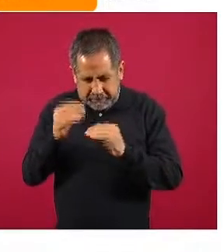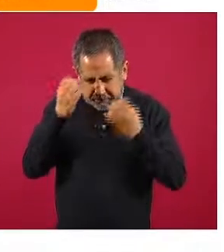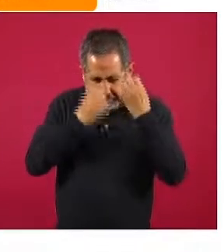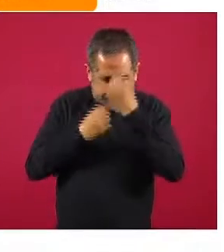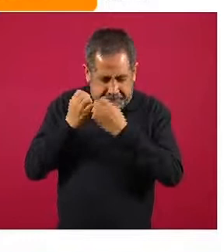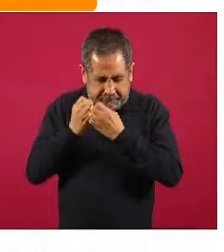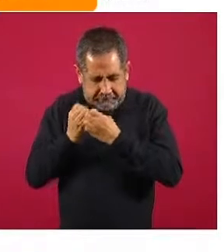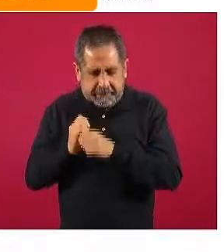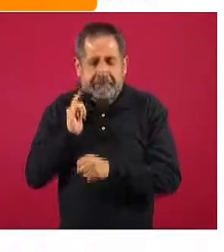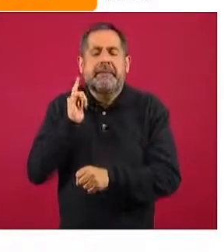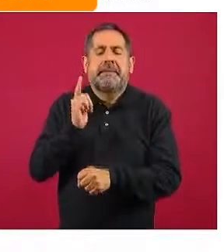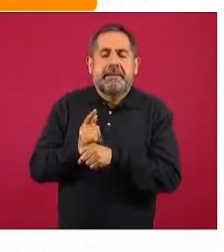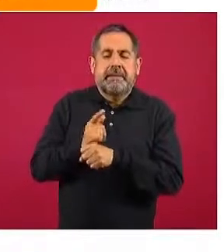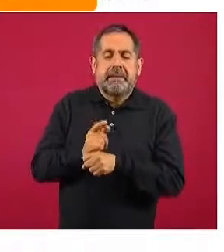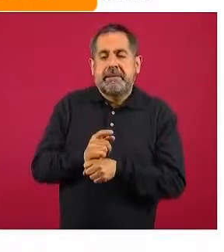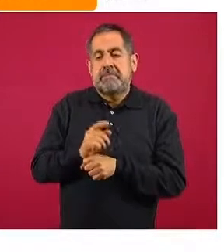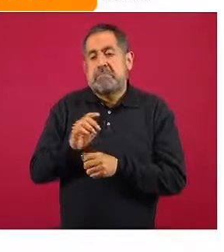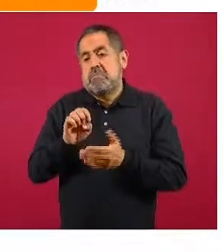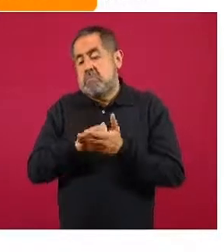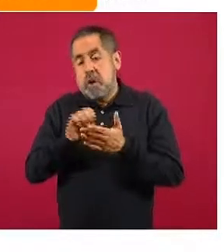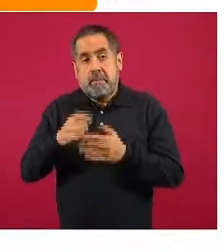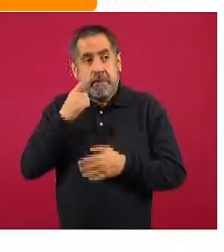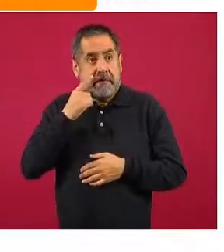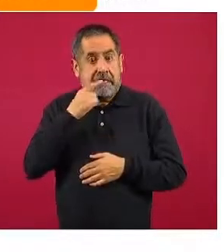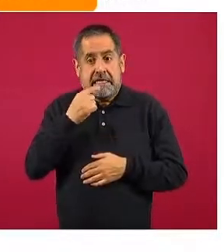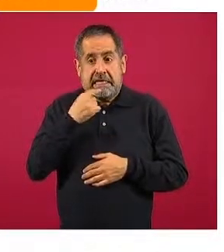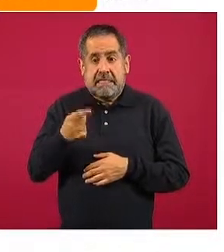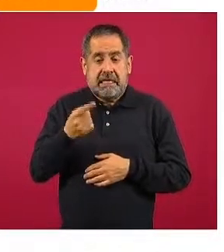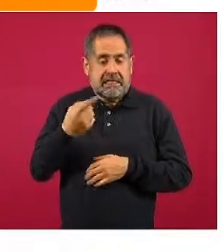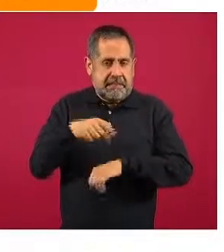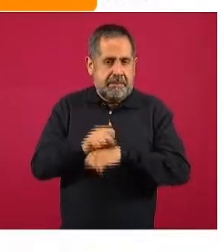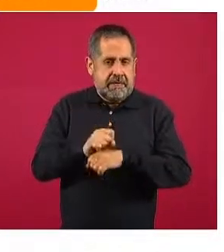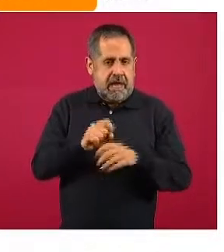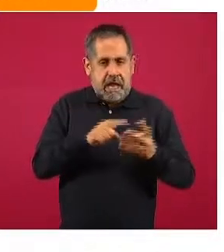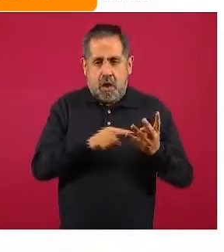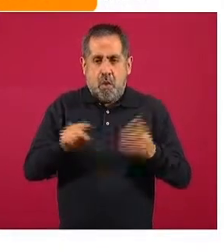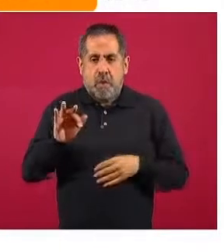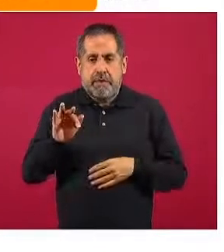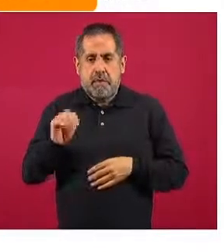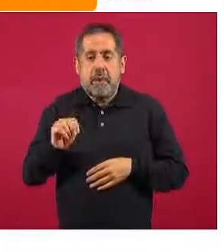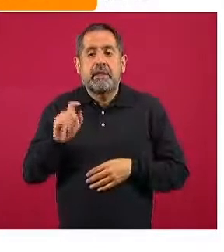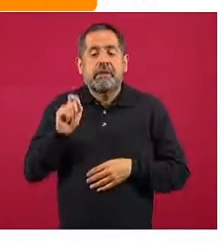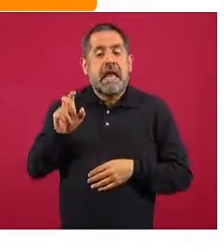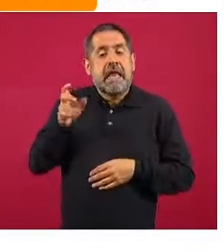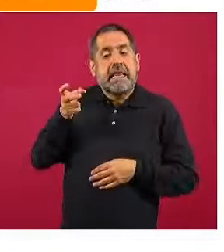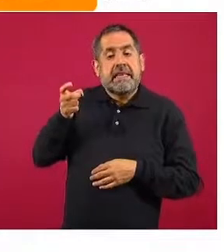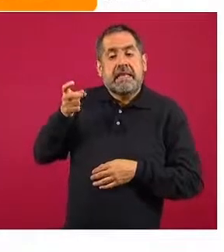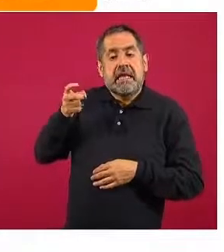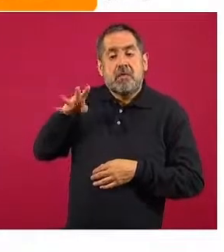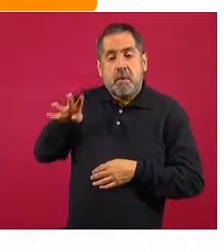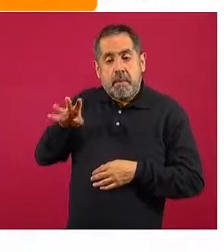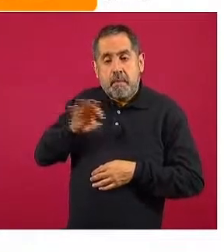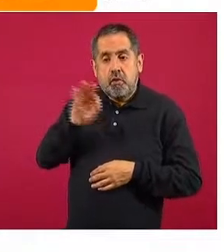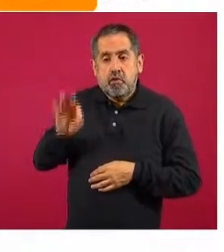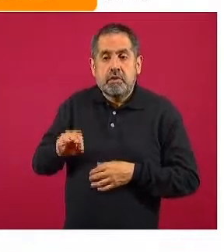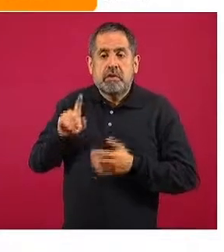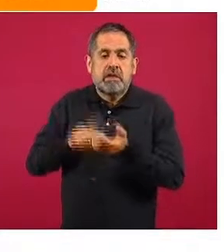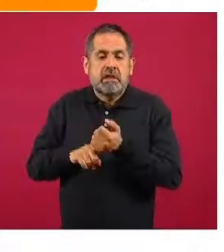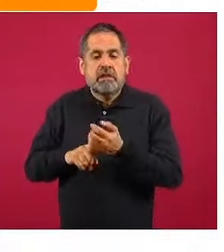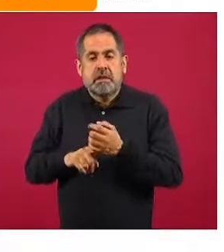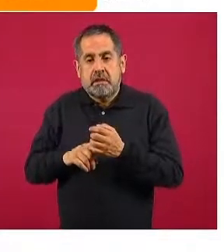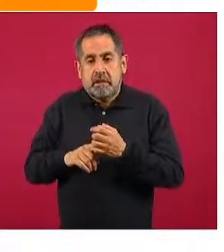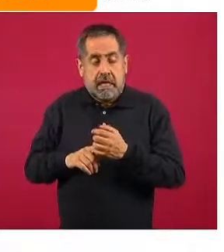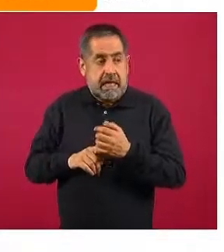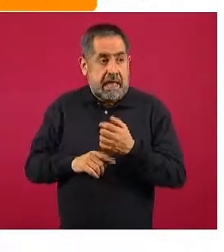se ha identificado que, por ejemplo, para la semana 49, sólo el 39%, es decir, cuatro